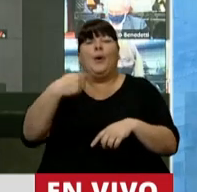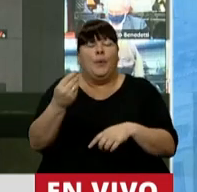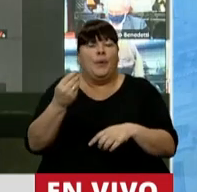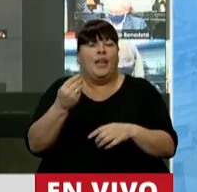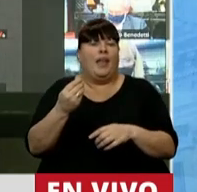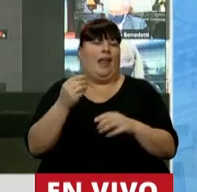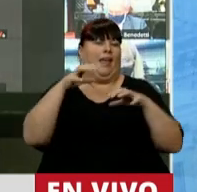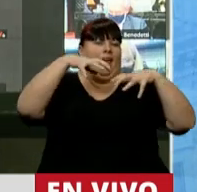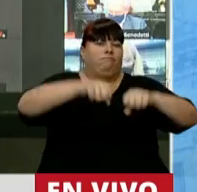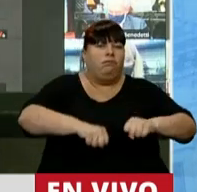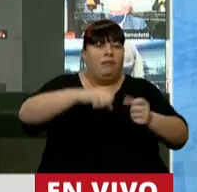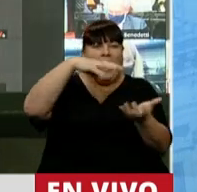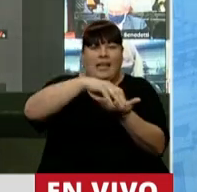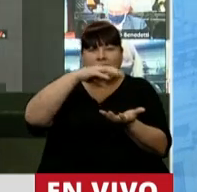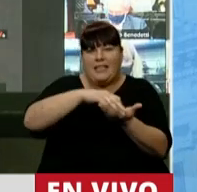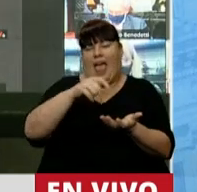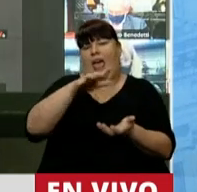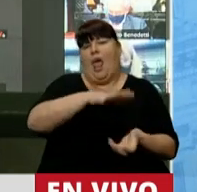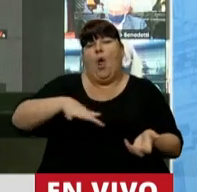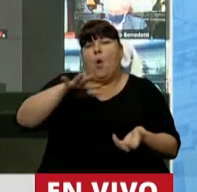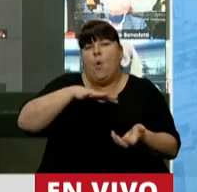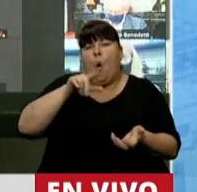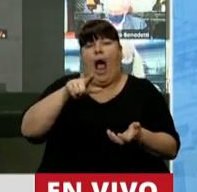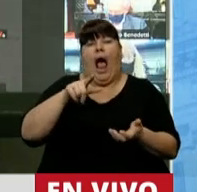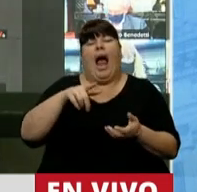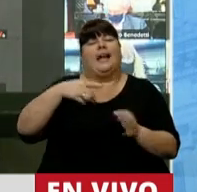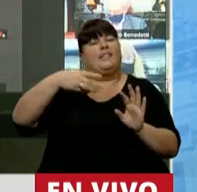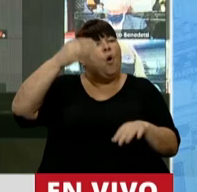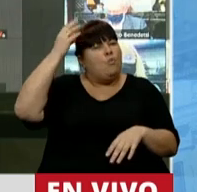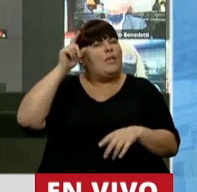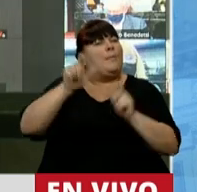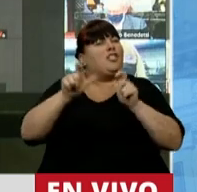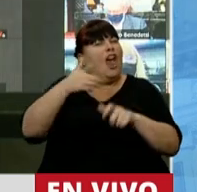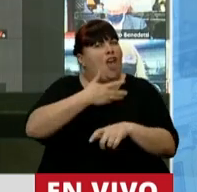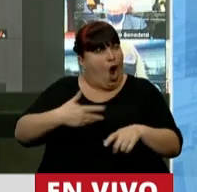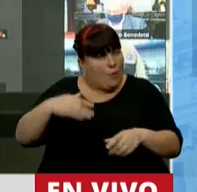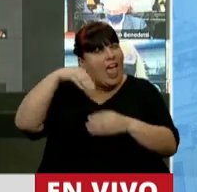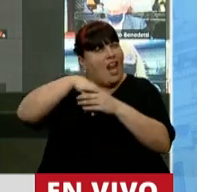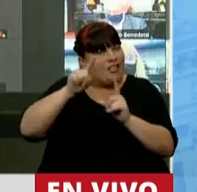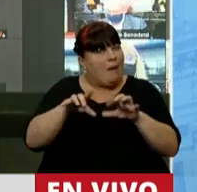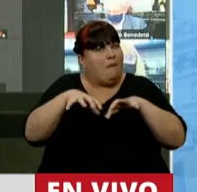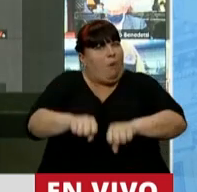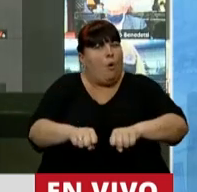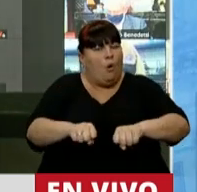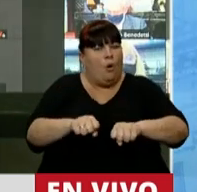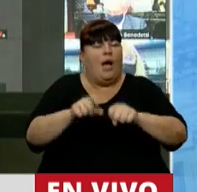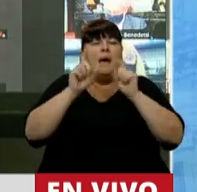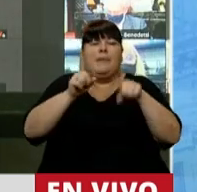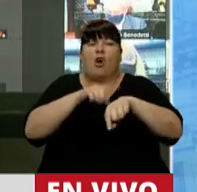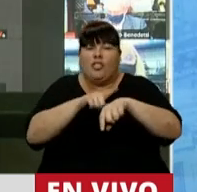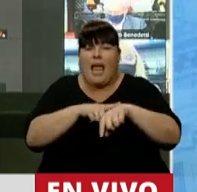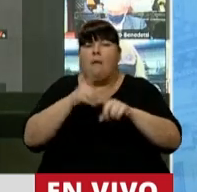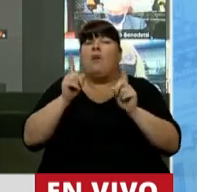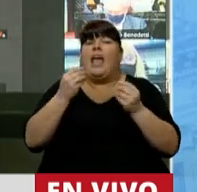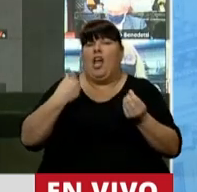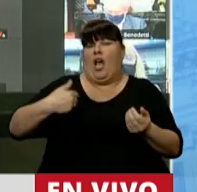usurpaciones a establecimientos rurales, muchas veces con funcionarios nacionales dentro de las tomas. Paralelamente, lo